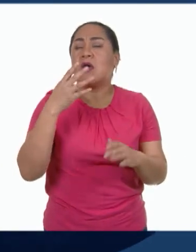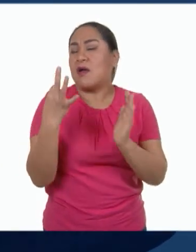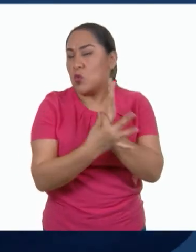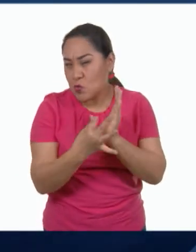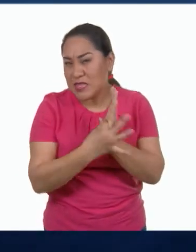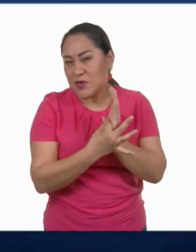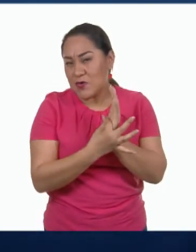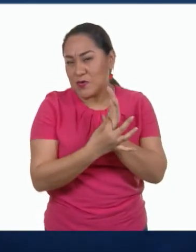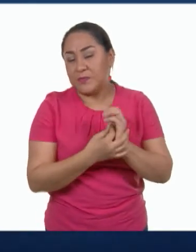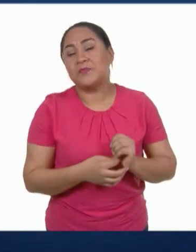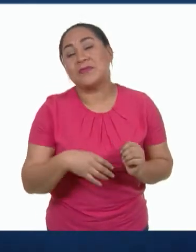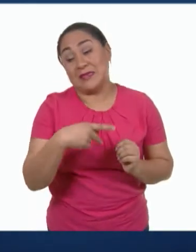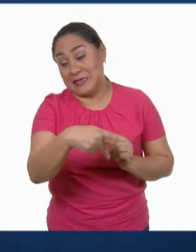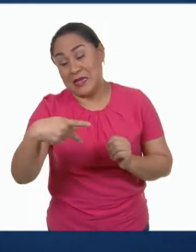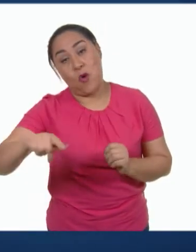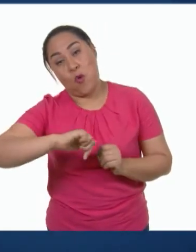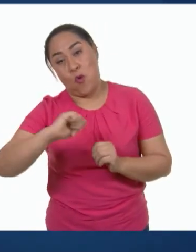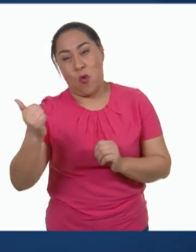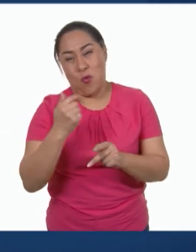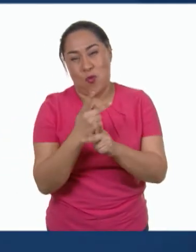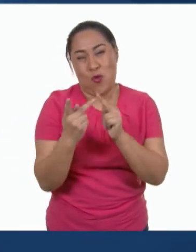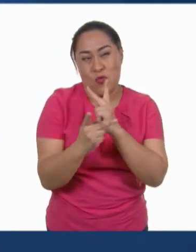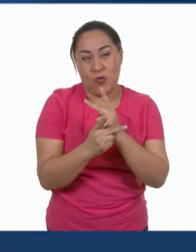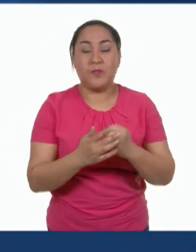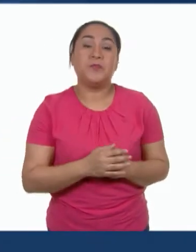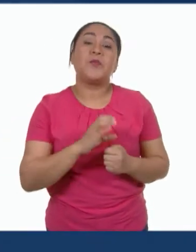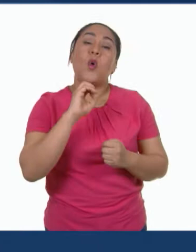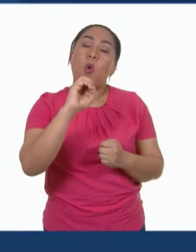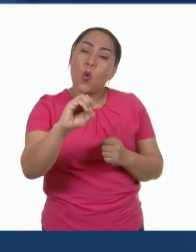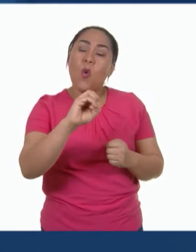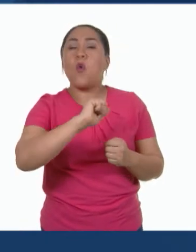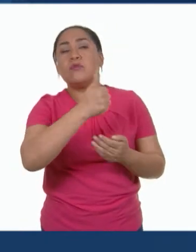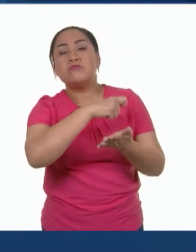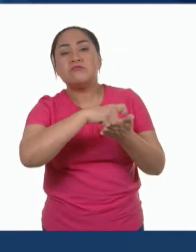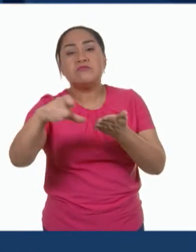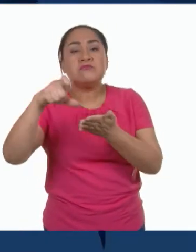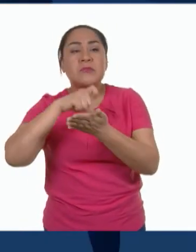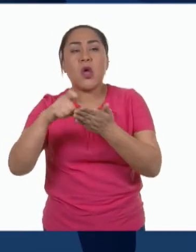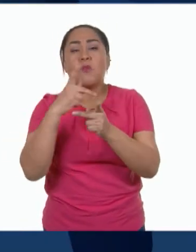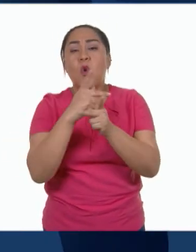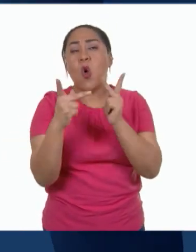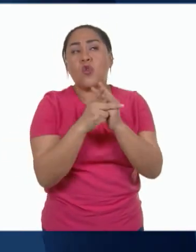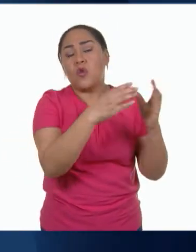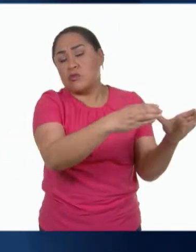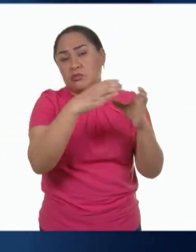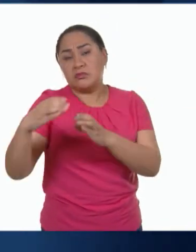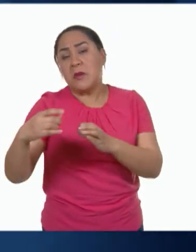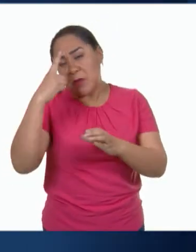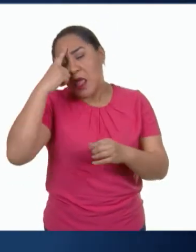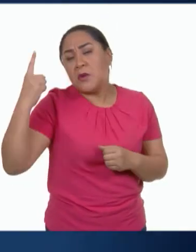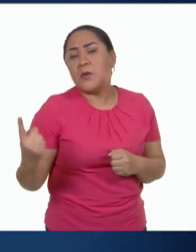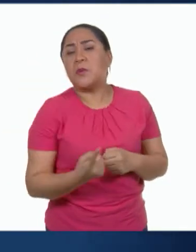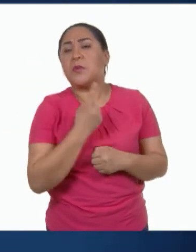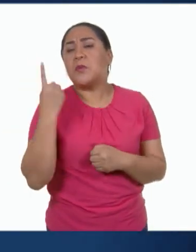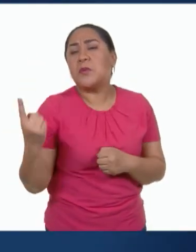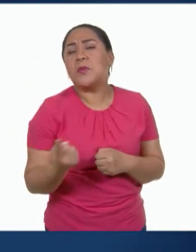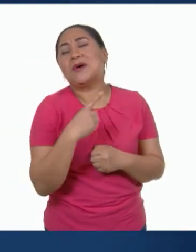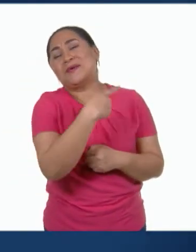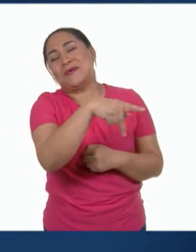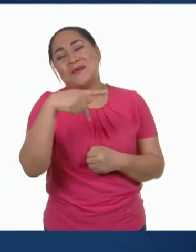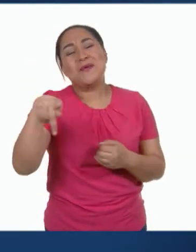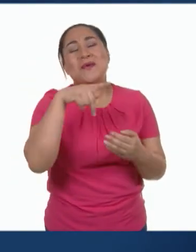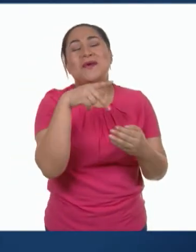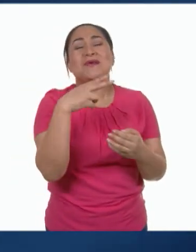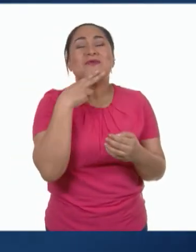Provenientes de otros productos. Otra es adquirir recipientes duraderos que nos servirán durante varios años en nuestras prácticas de